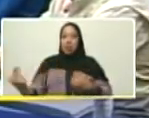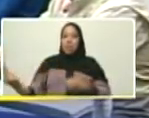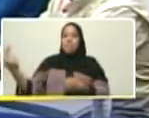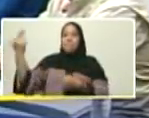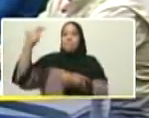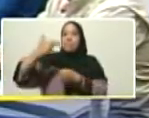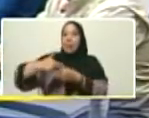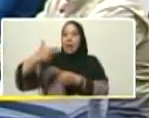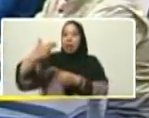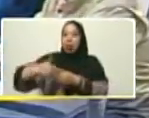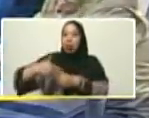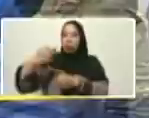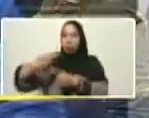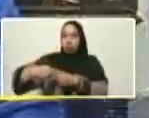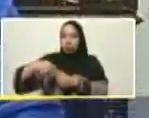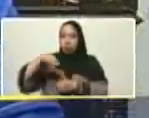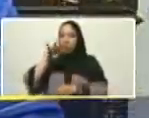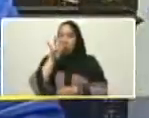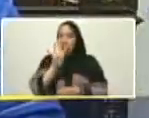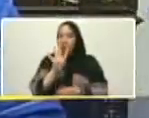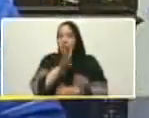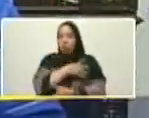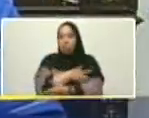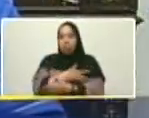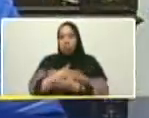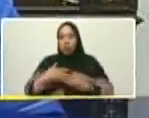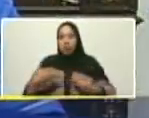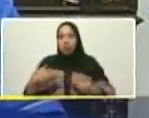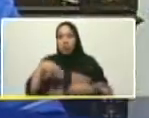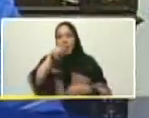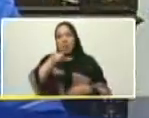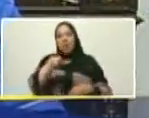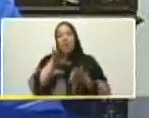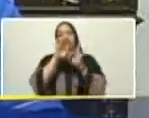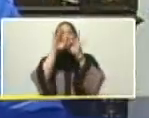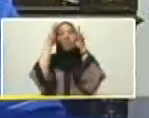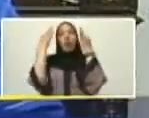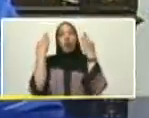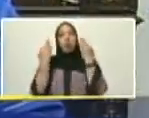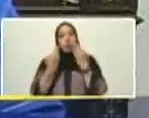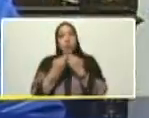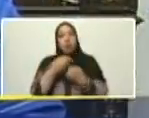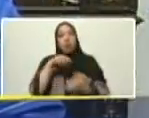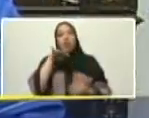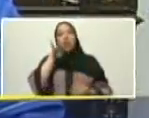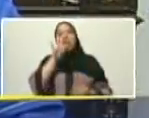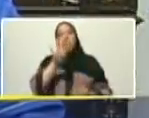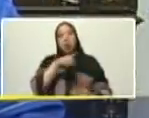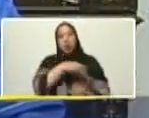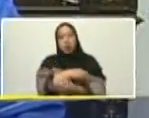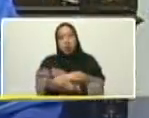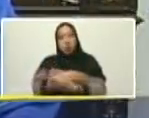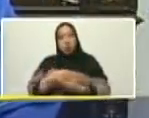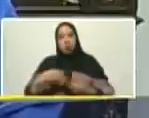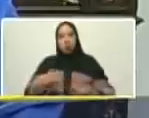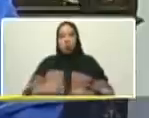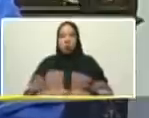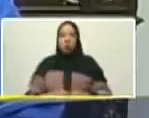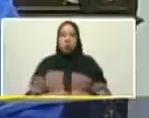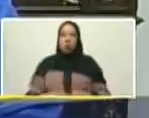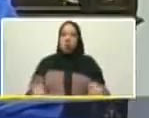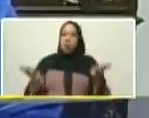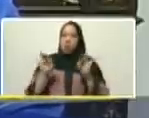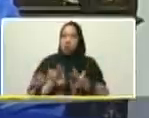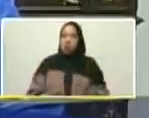cuatro millones de vivienda para cuatro millones de hogares venezolanos nada ni